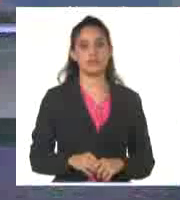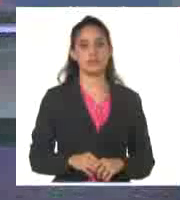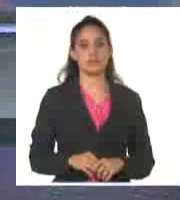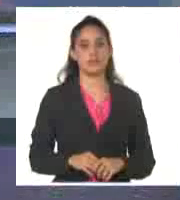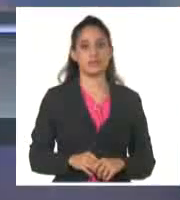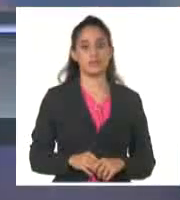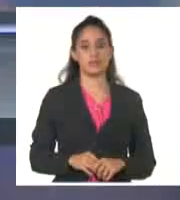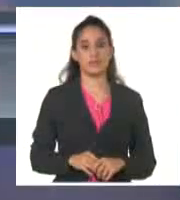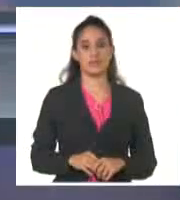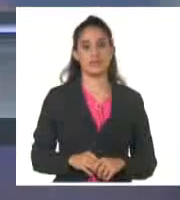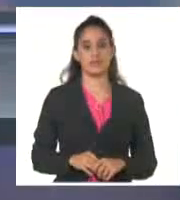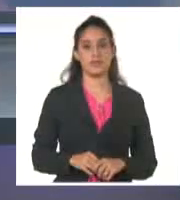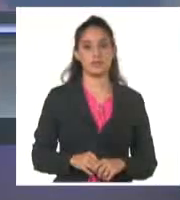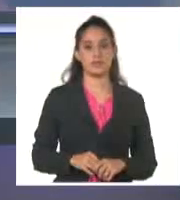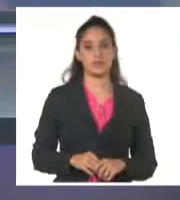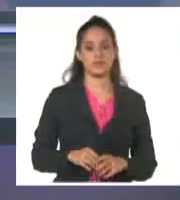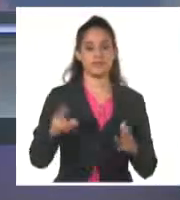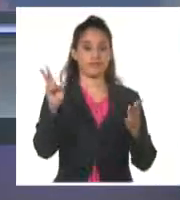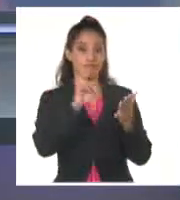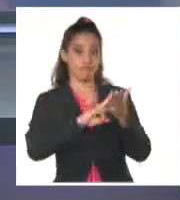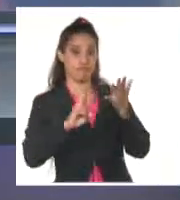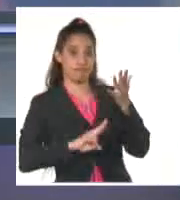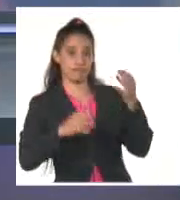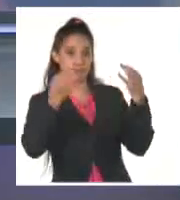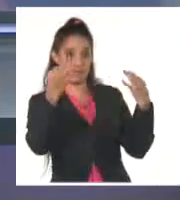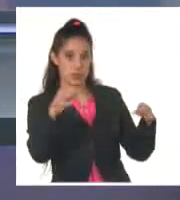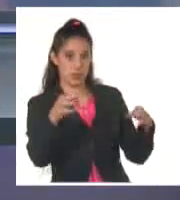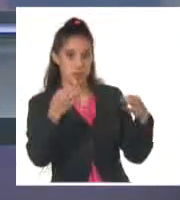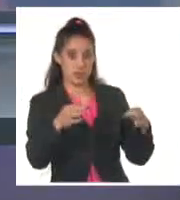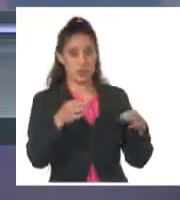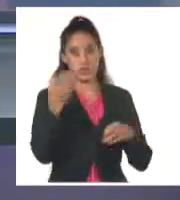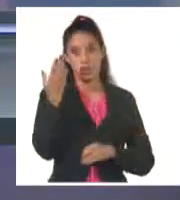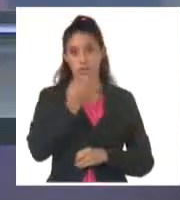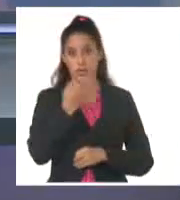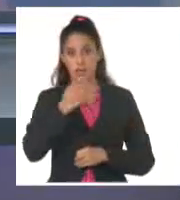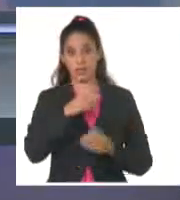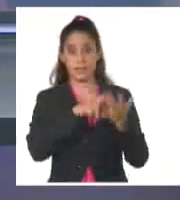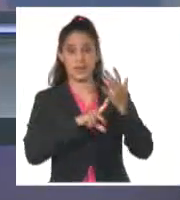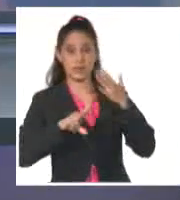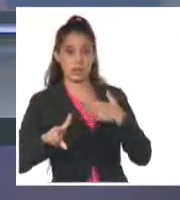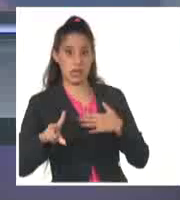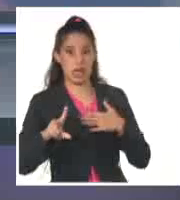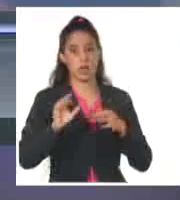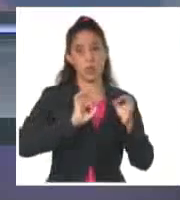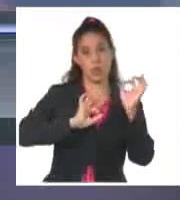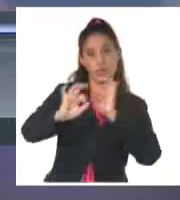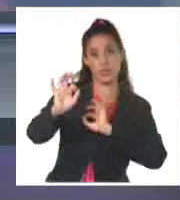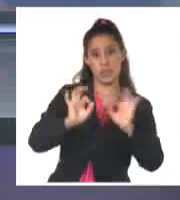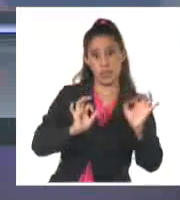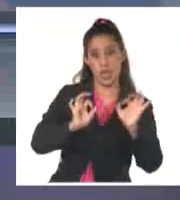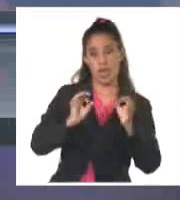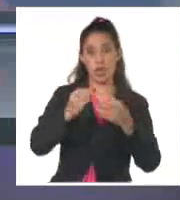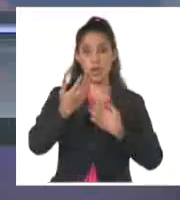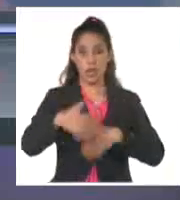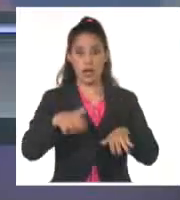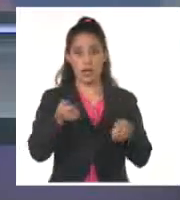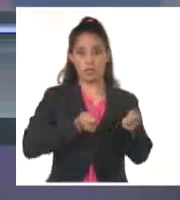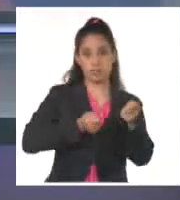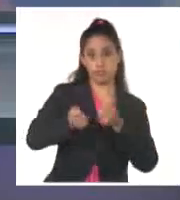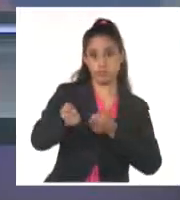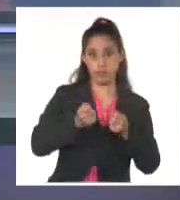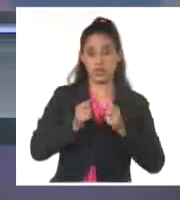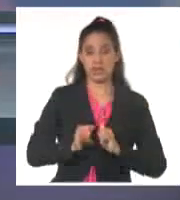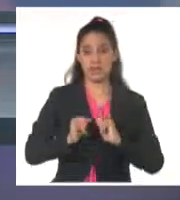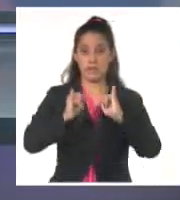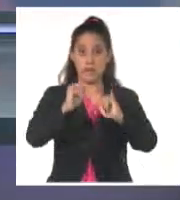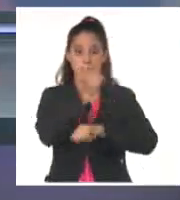Y le damos lectura a una nota de la Comisión Provincial de Seguridad Vial de La Habana. La entidad informa a la población y